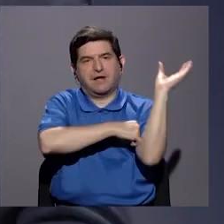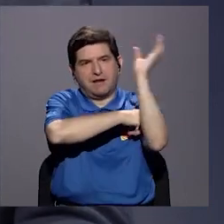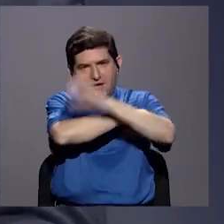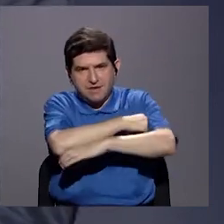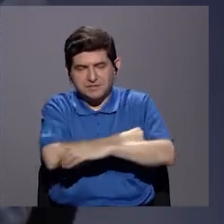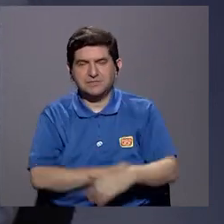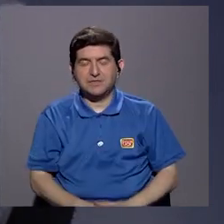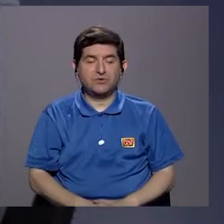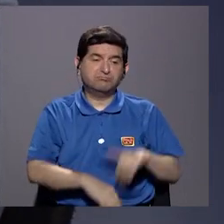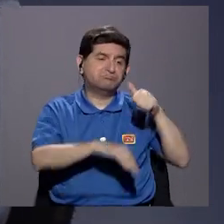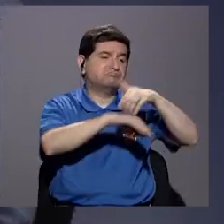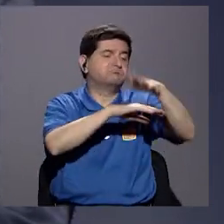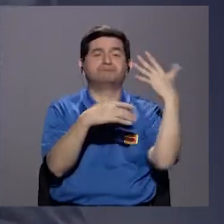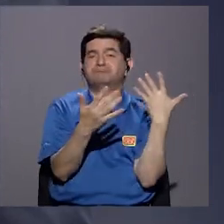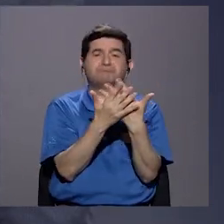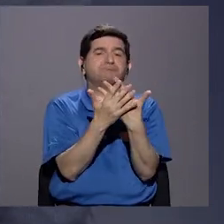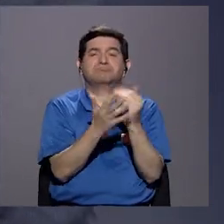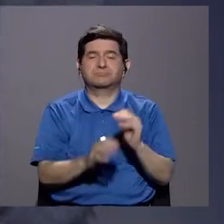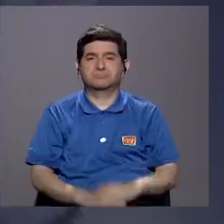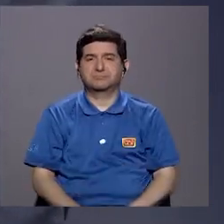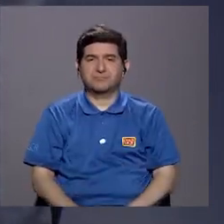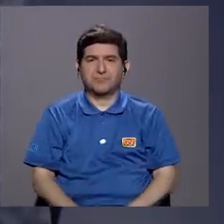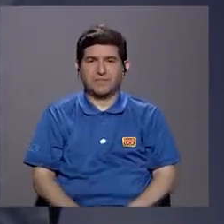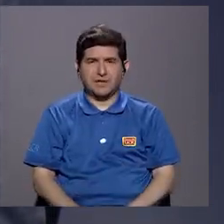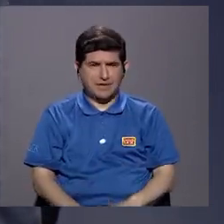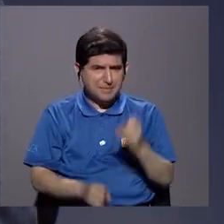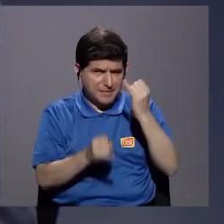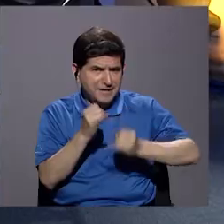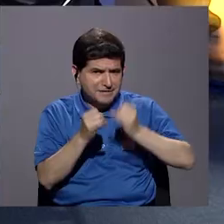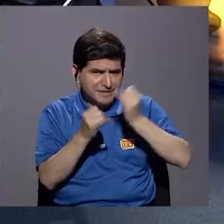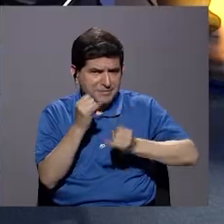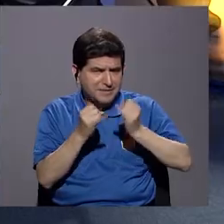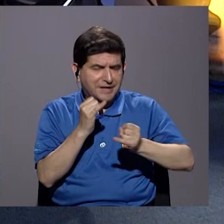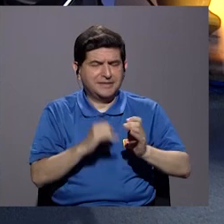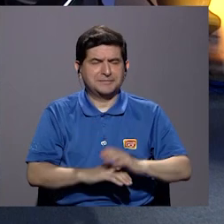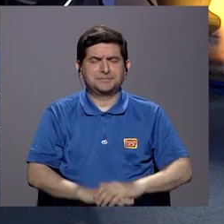castigados van a terminar en una cárcel. Esto es, perdón, ya con esto acabo.